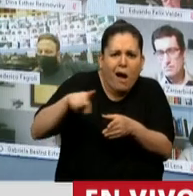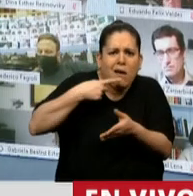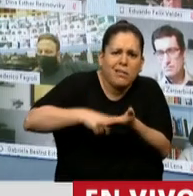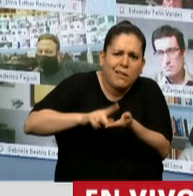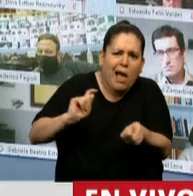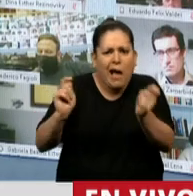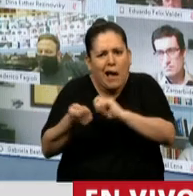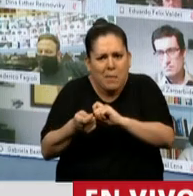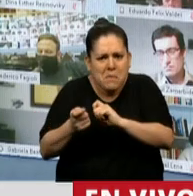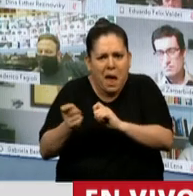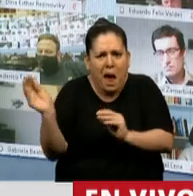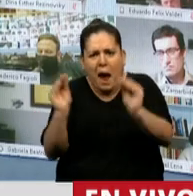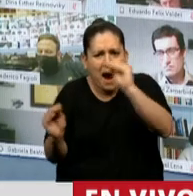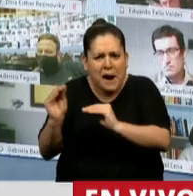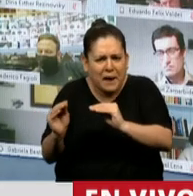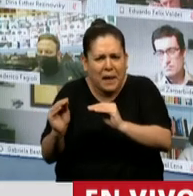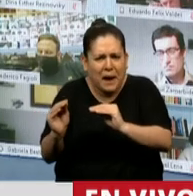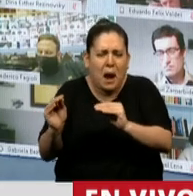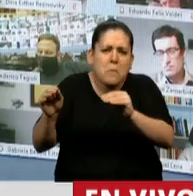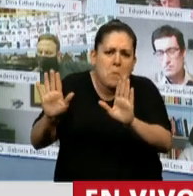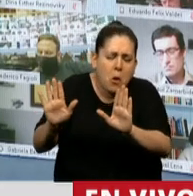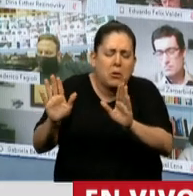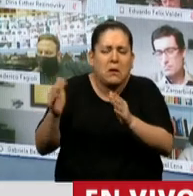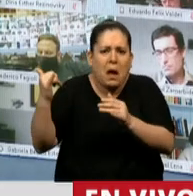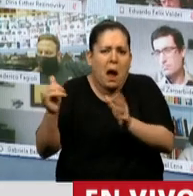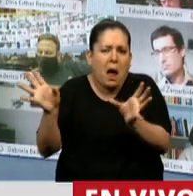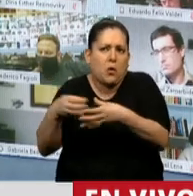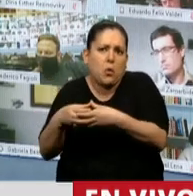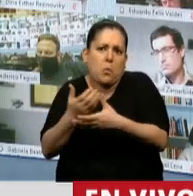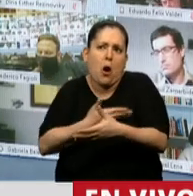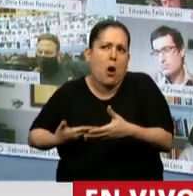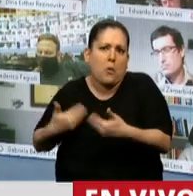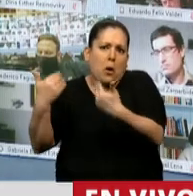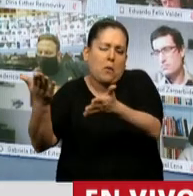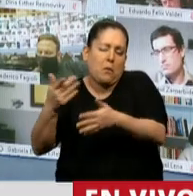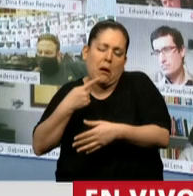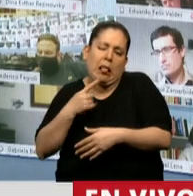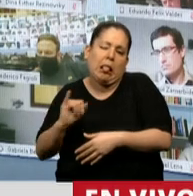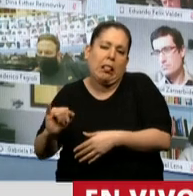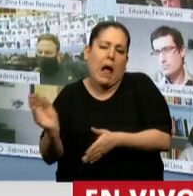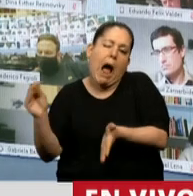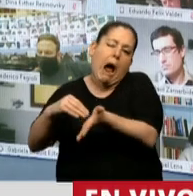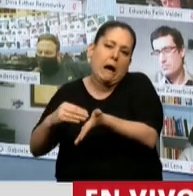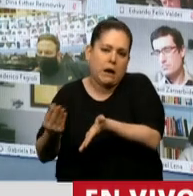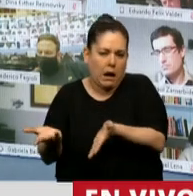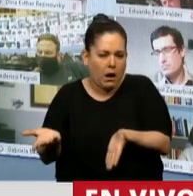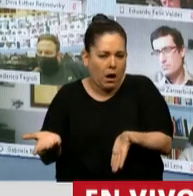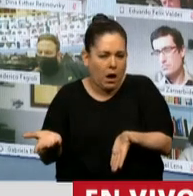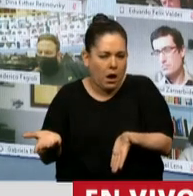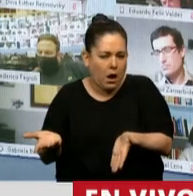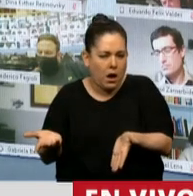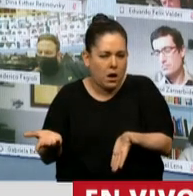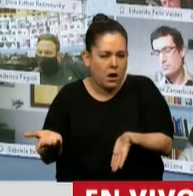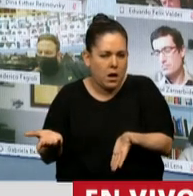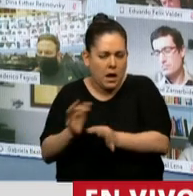agreguen, porque alguien del oficialismo ha pedido que agreguen, y no den lugar ni siquiera